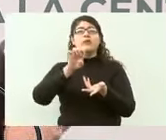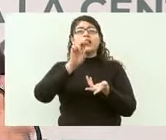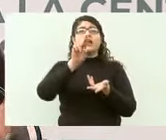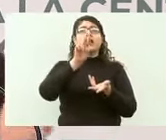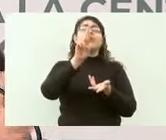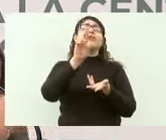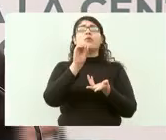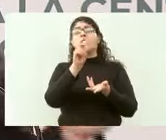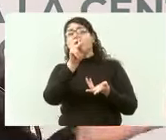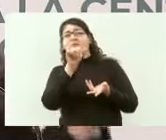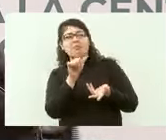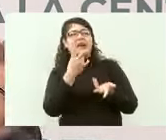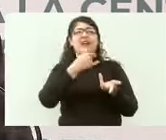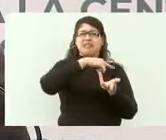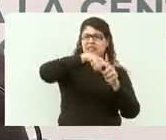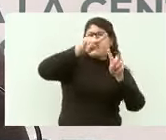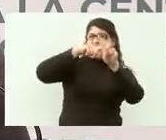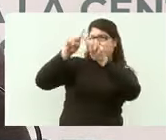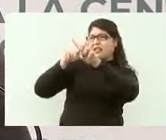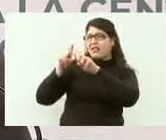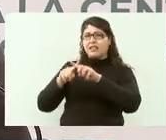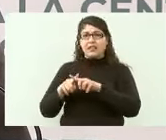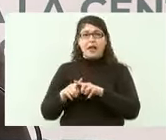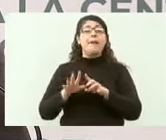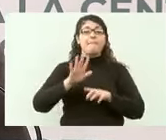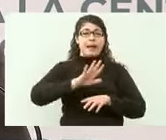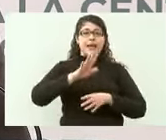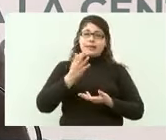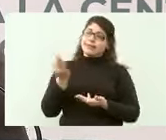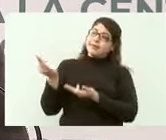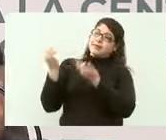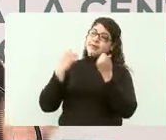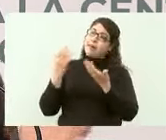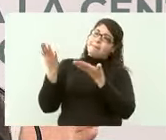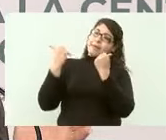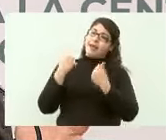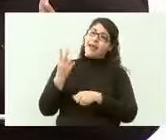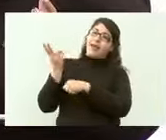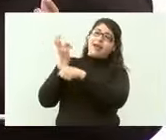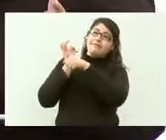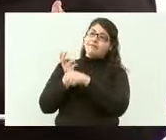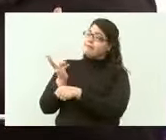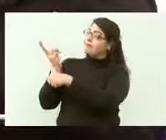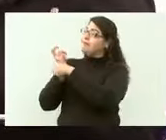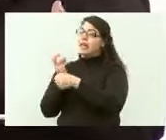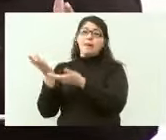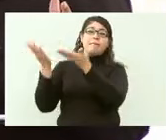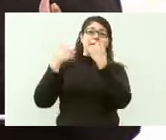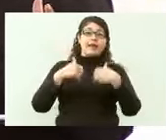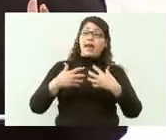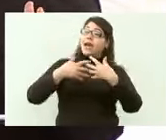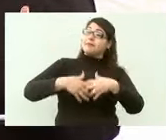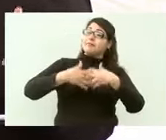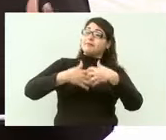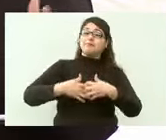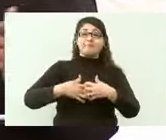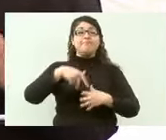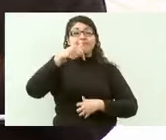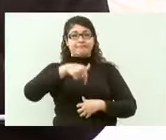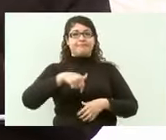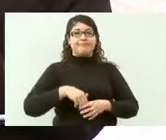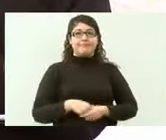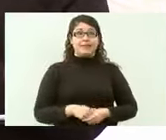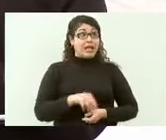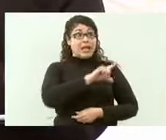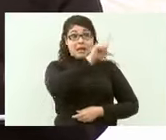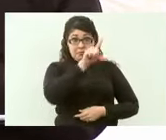Hace 20 años la Comisión Federal de Electricidad producía